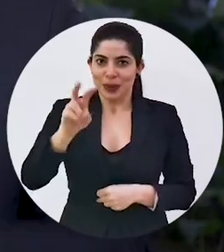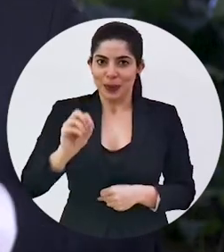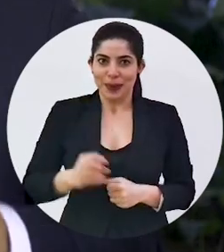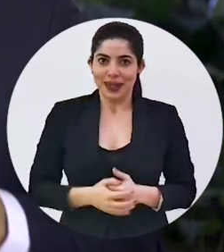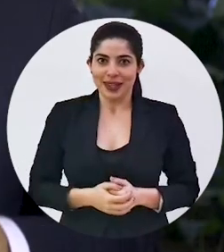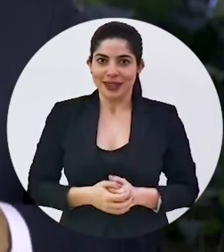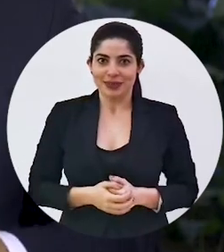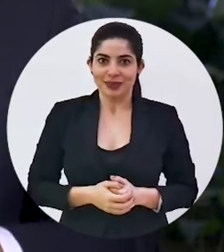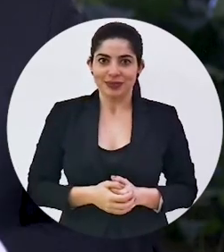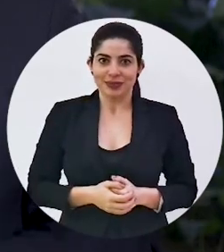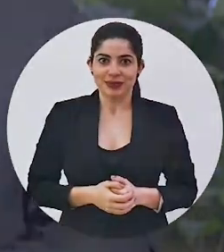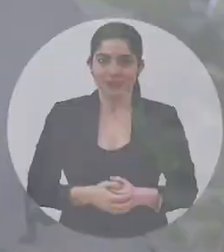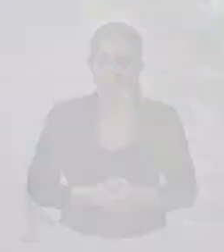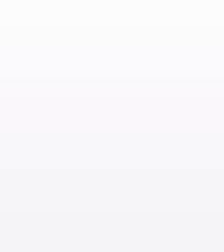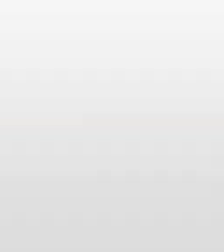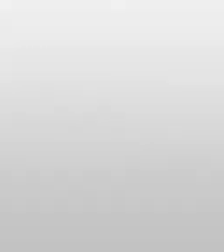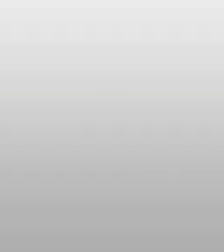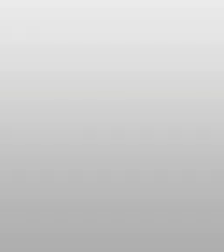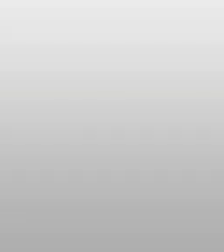año 2020.